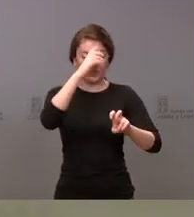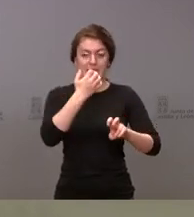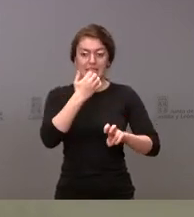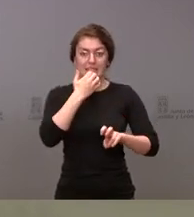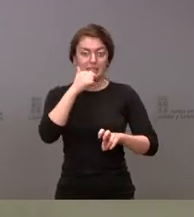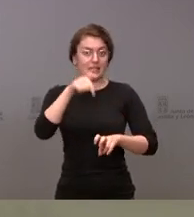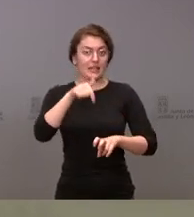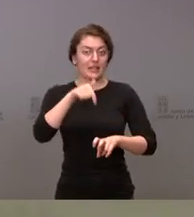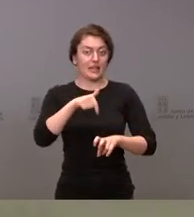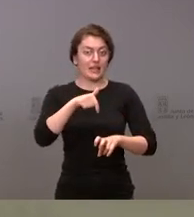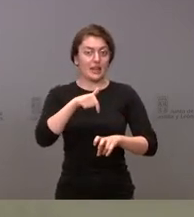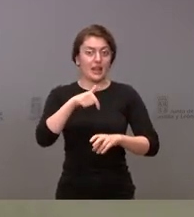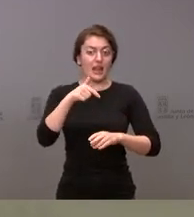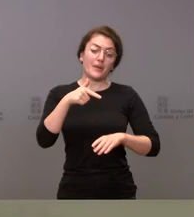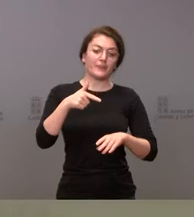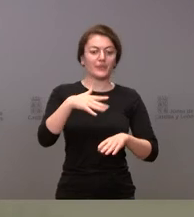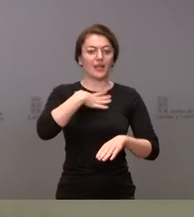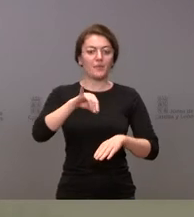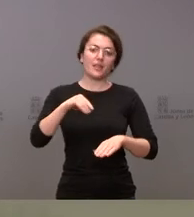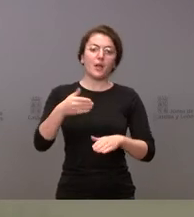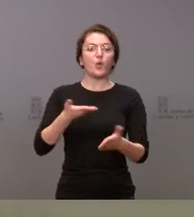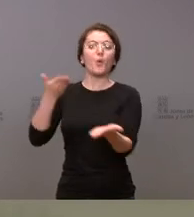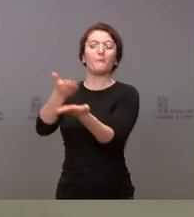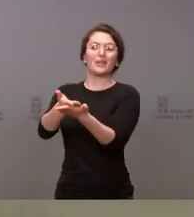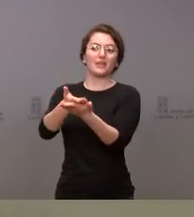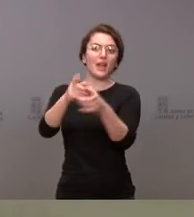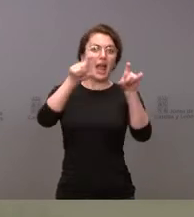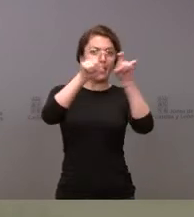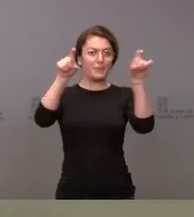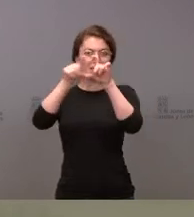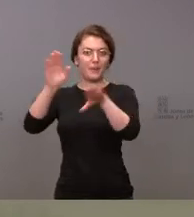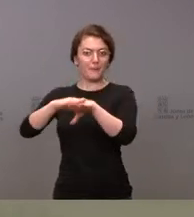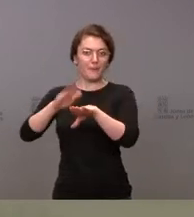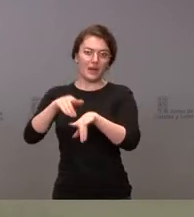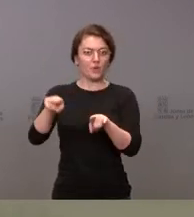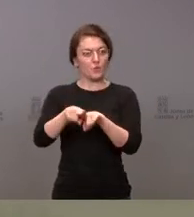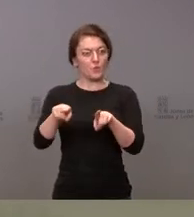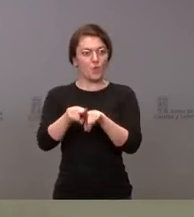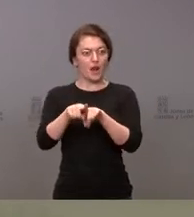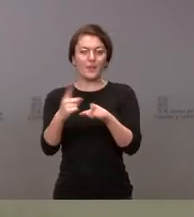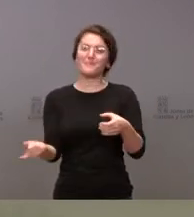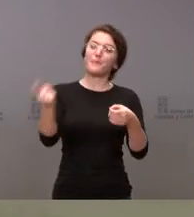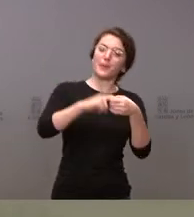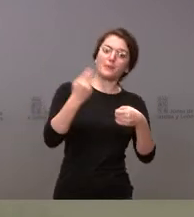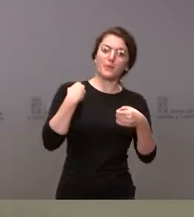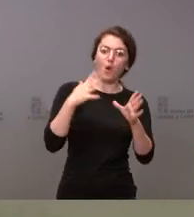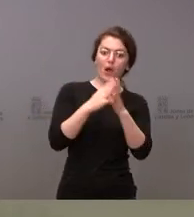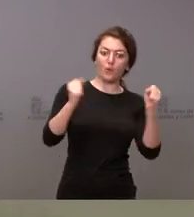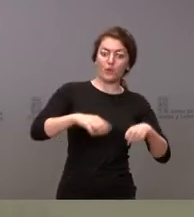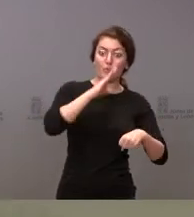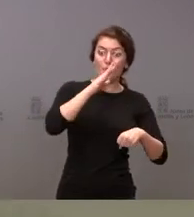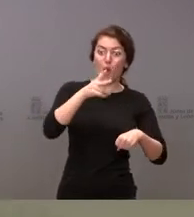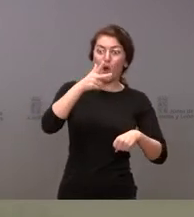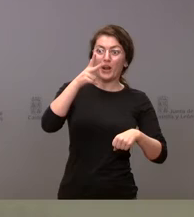consejería, desde la Junta, una llamada al empresariado de Castilla y León para que se sume a estos acuerdos que han sido rechazados a nivel